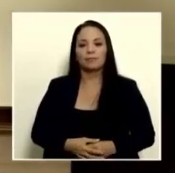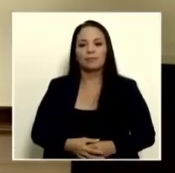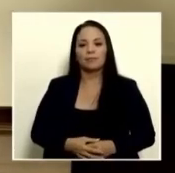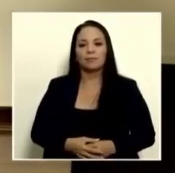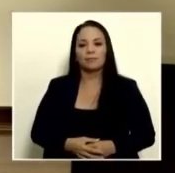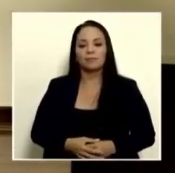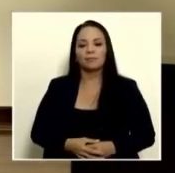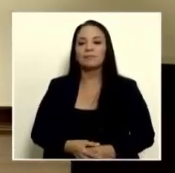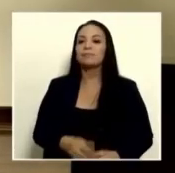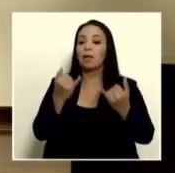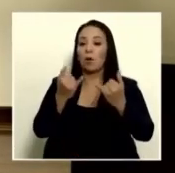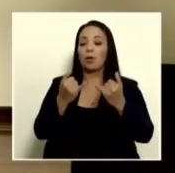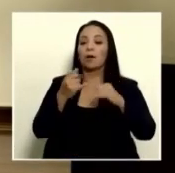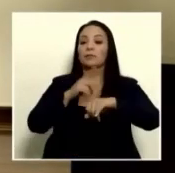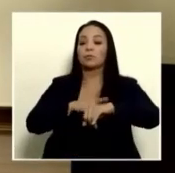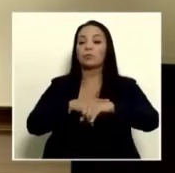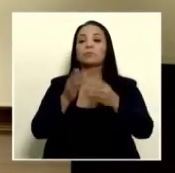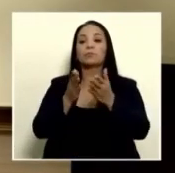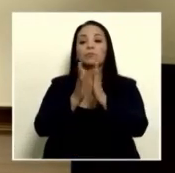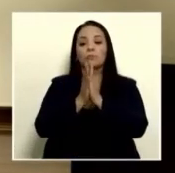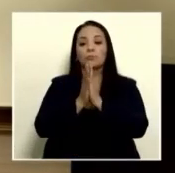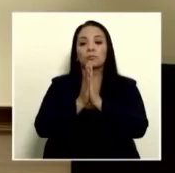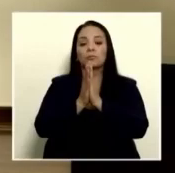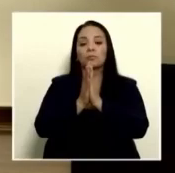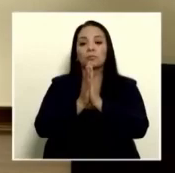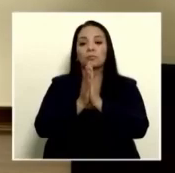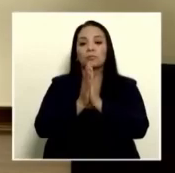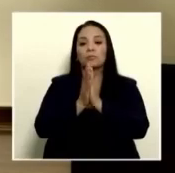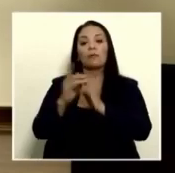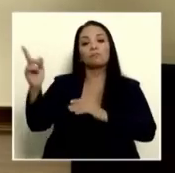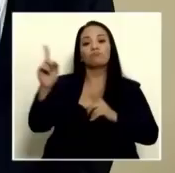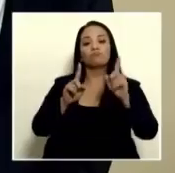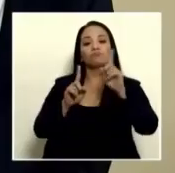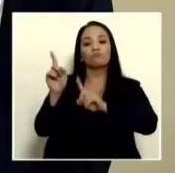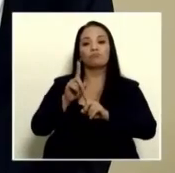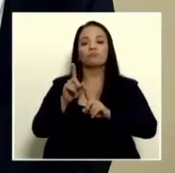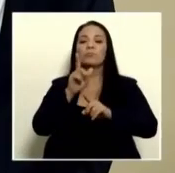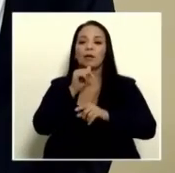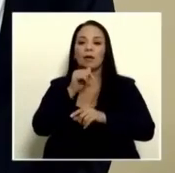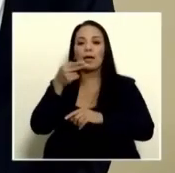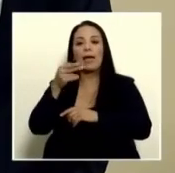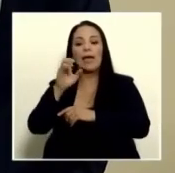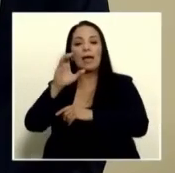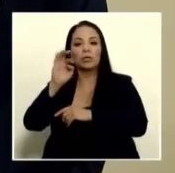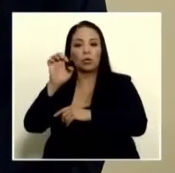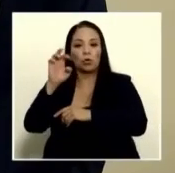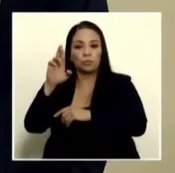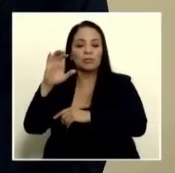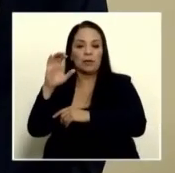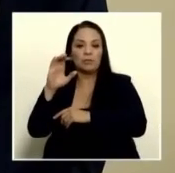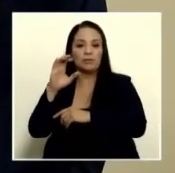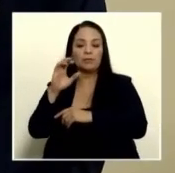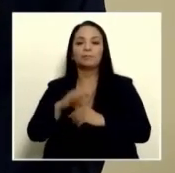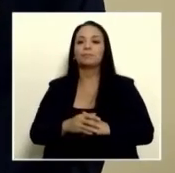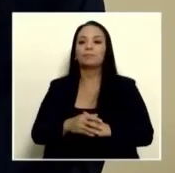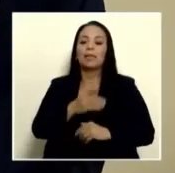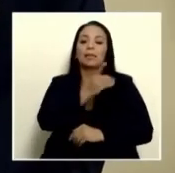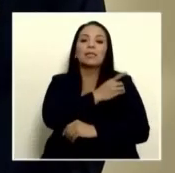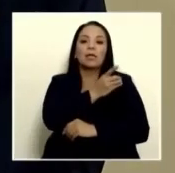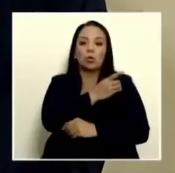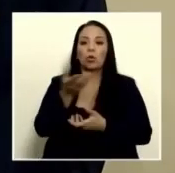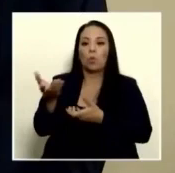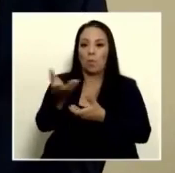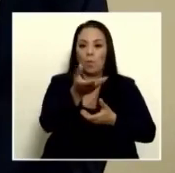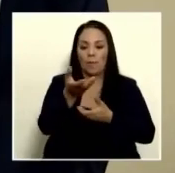En este momento, le solicito acercarse al escenario al señor Héctor Chávez, director del Benemérito Cuerpo de